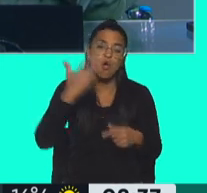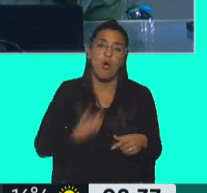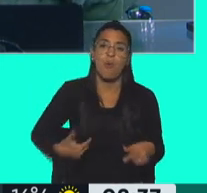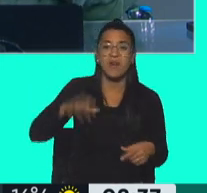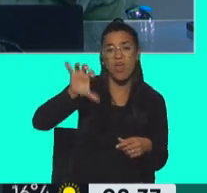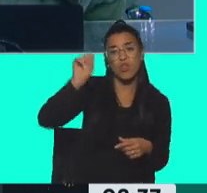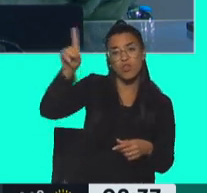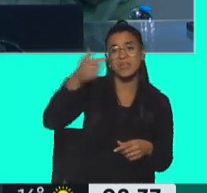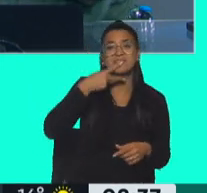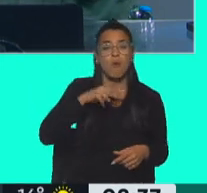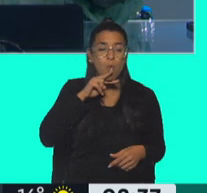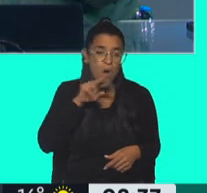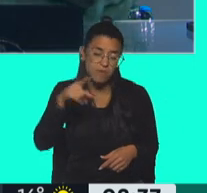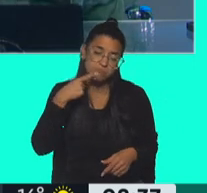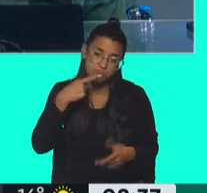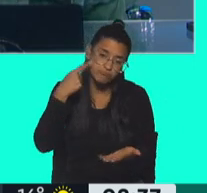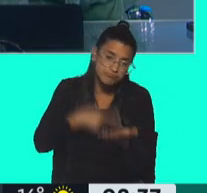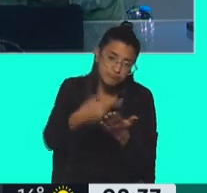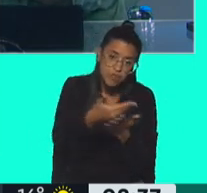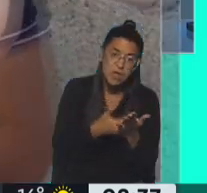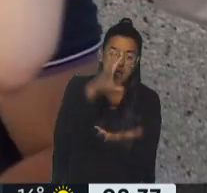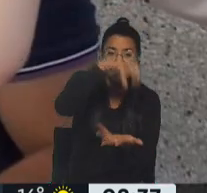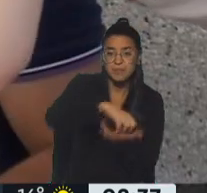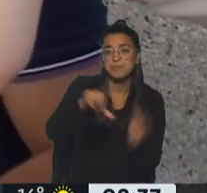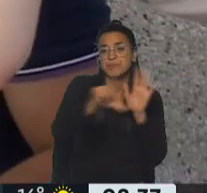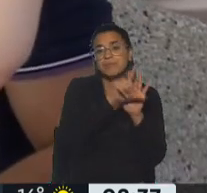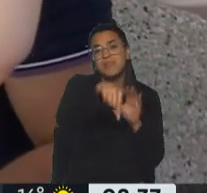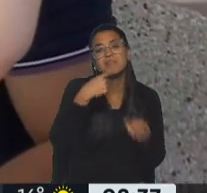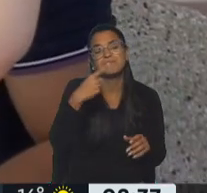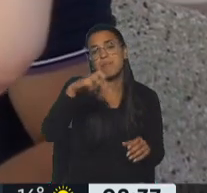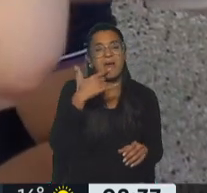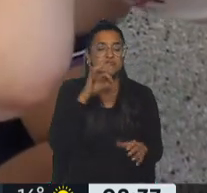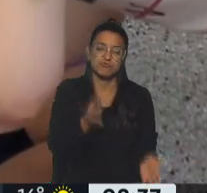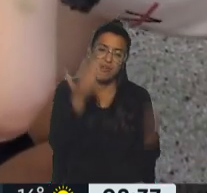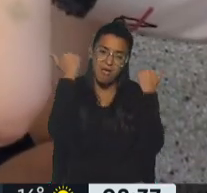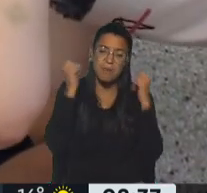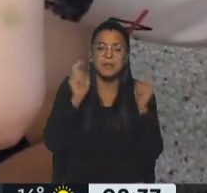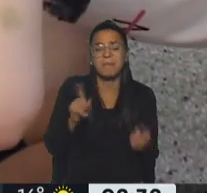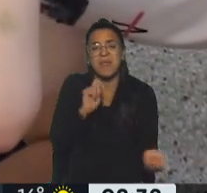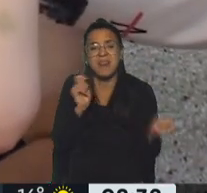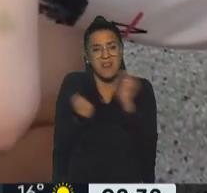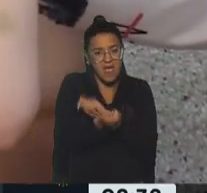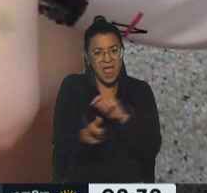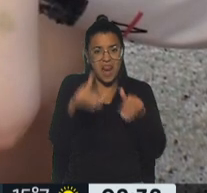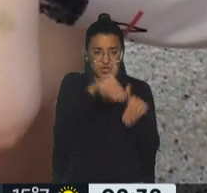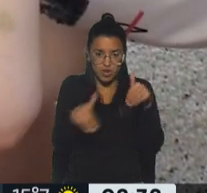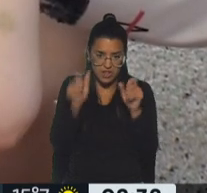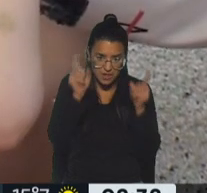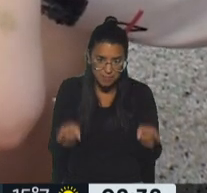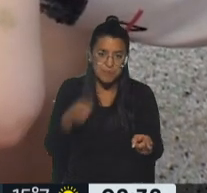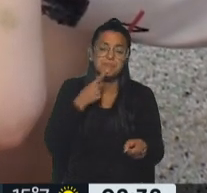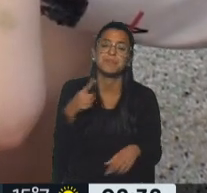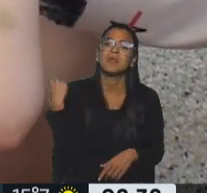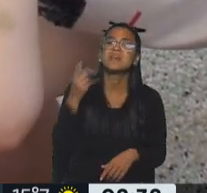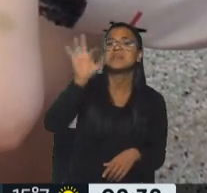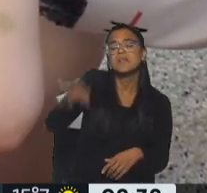de San Juan, bueno, resolvió, a través de la legislatura, eliminar las primarias, pero también avanza con una reforma electoral. También sabemos que hubo